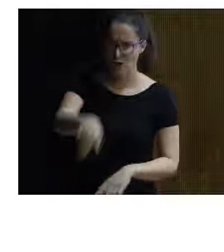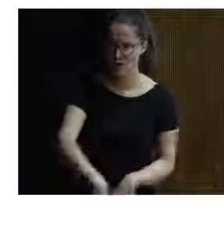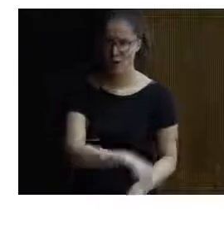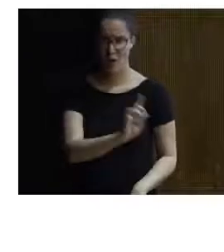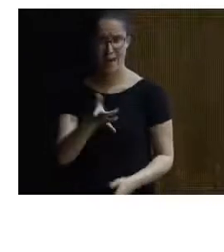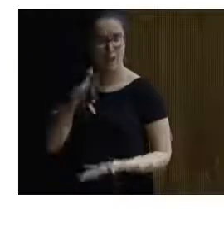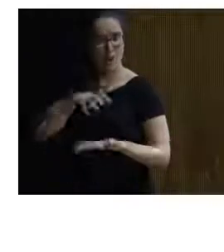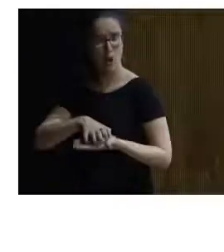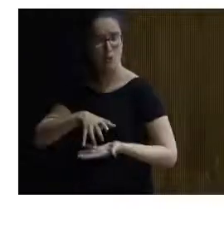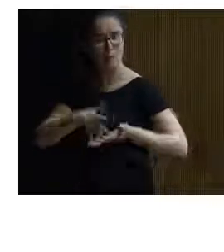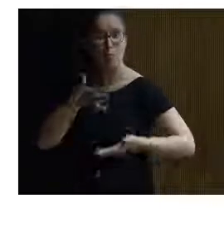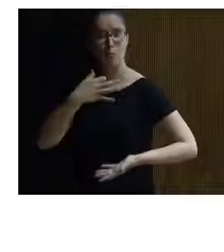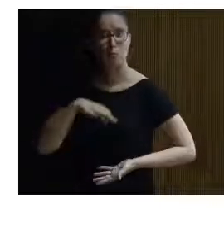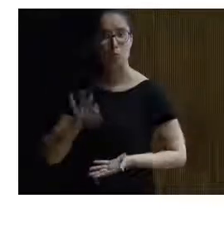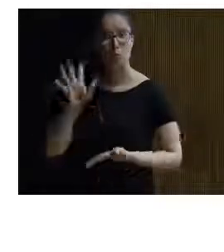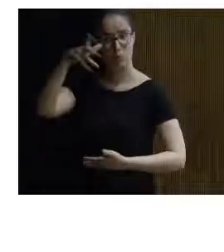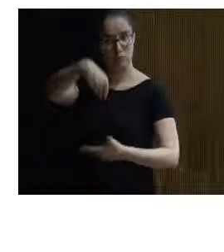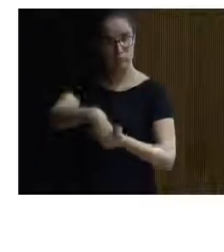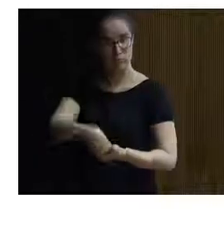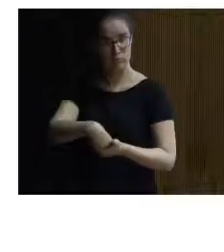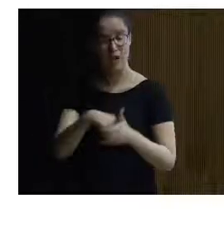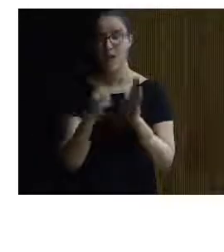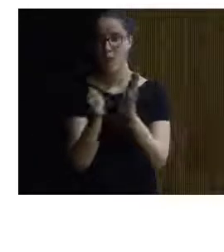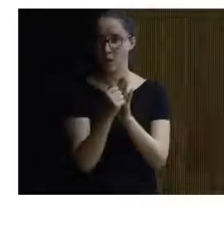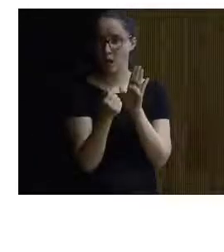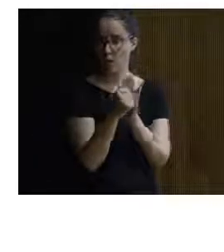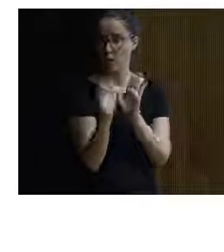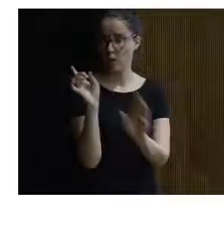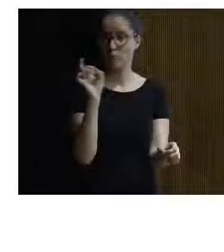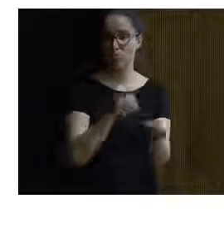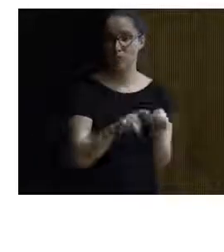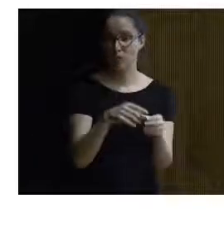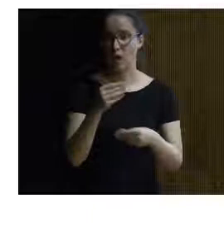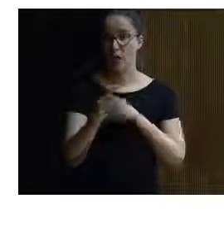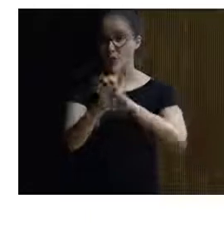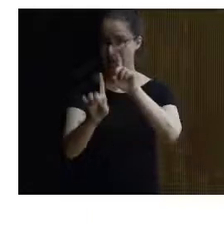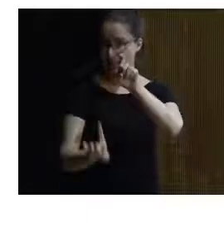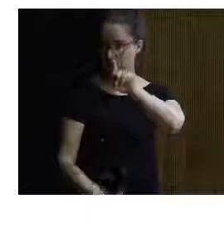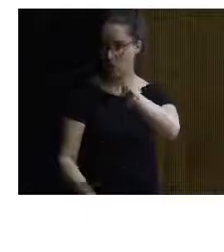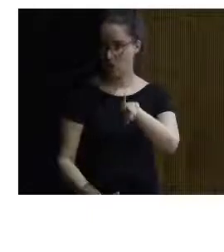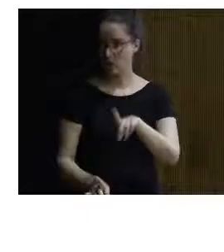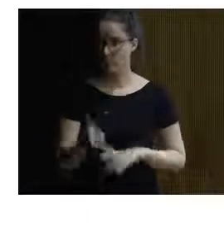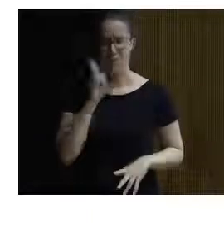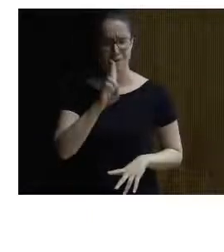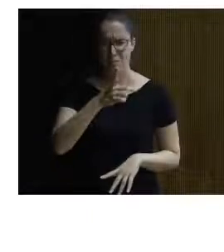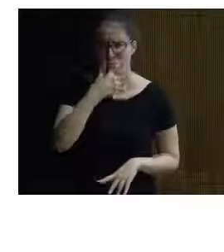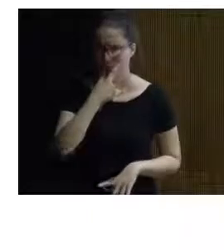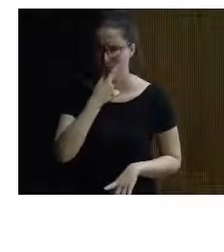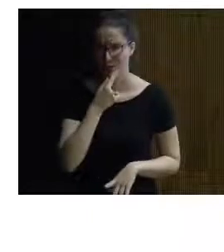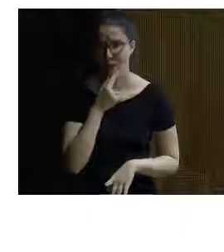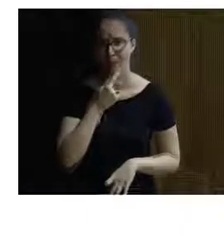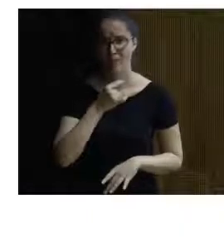propio alojamiento puede incluirse dentro de la app rellenando un simple cuestionario que vais a ver que es muy sencillito